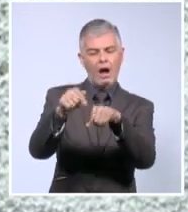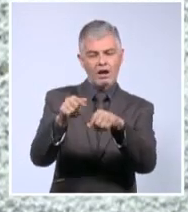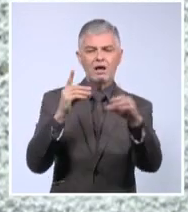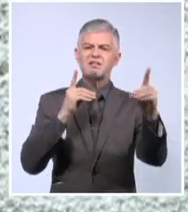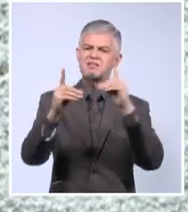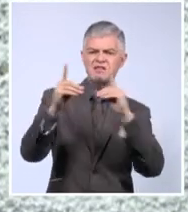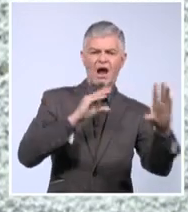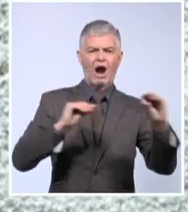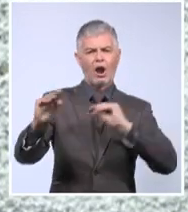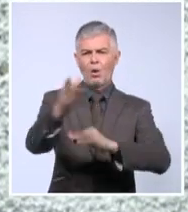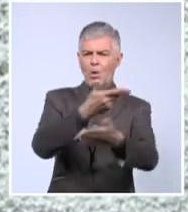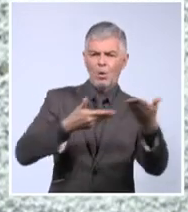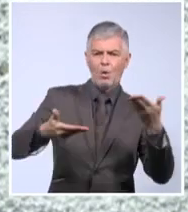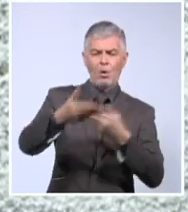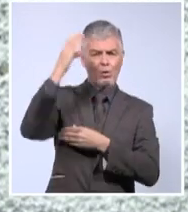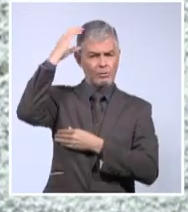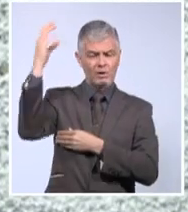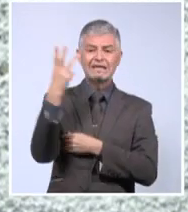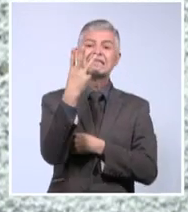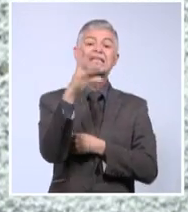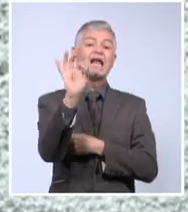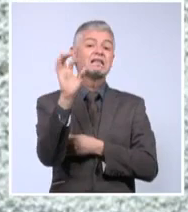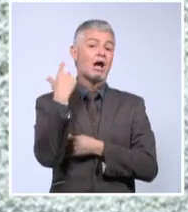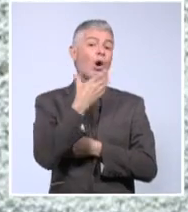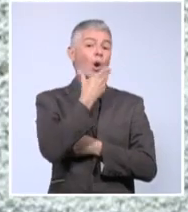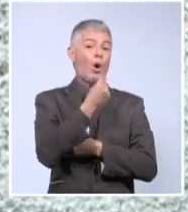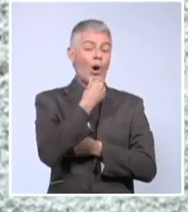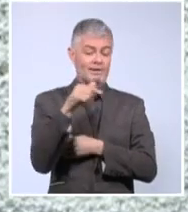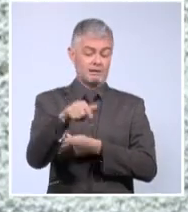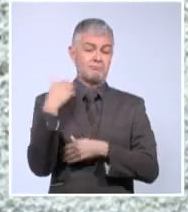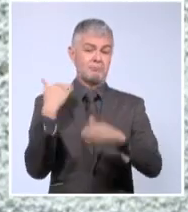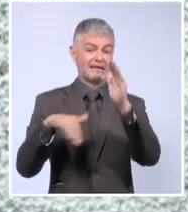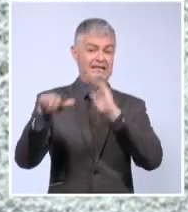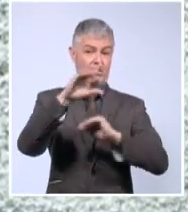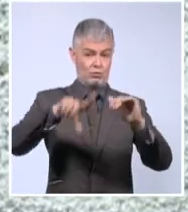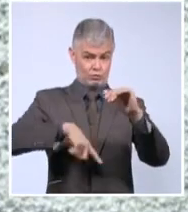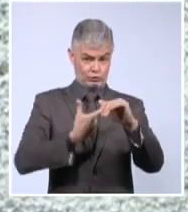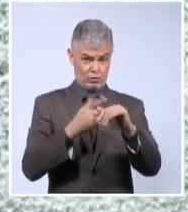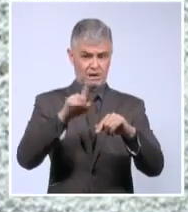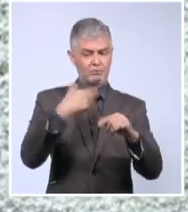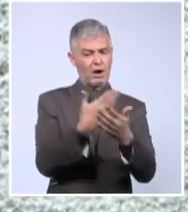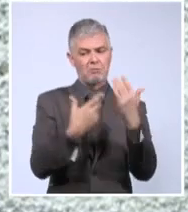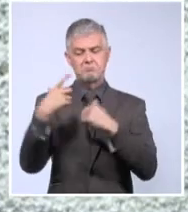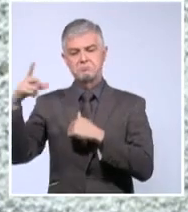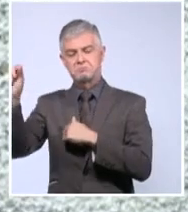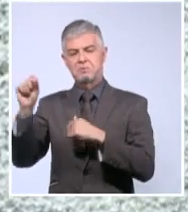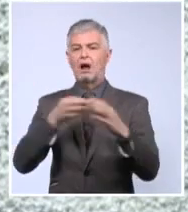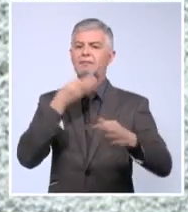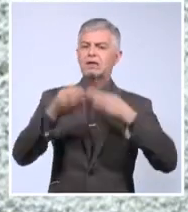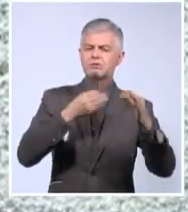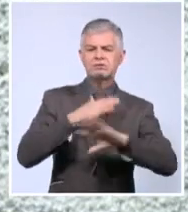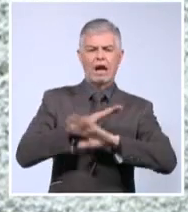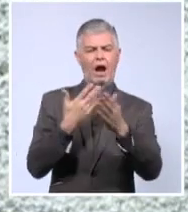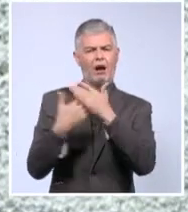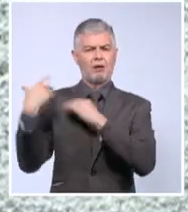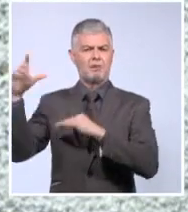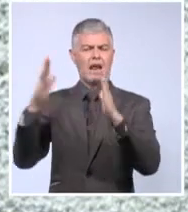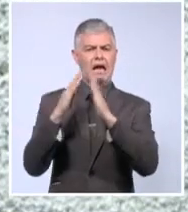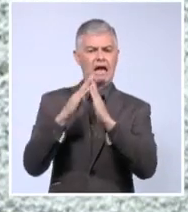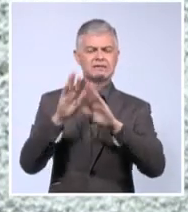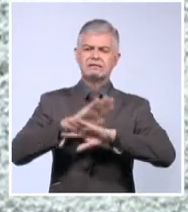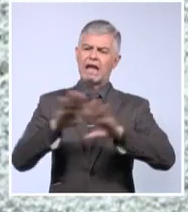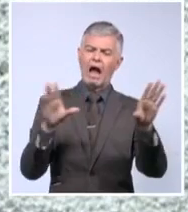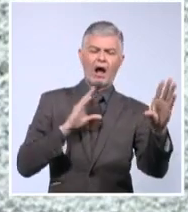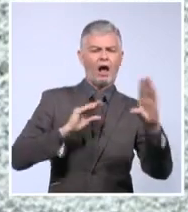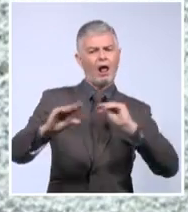Treinta jóvenes que se reunieron arriba en el Ministerio de la Cultura, que salieron y dieron la explicación. Vámonos para las casas, ya tuvimos un diálogo, todo está